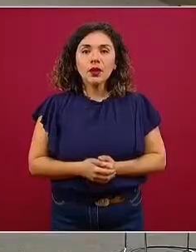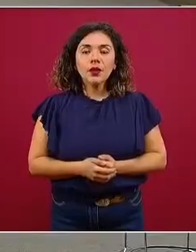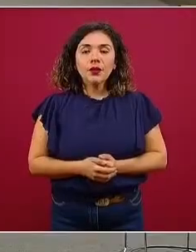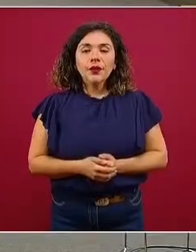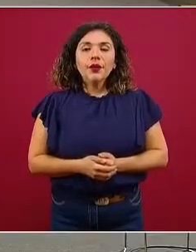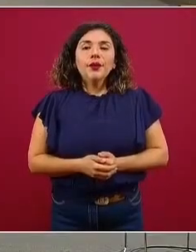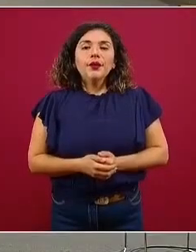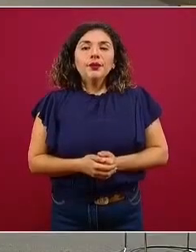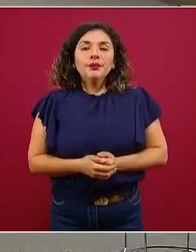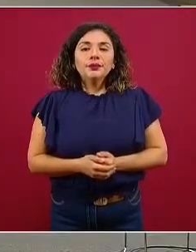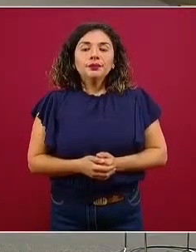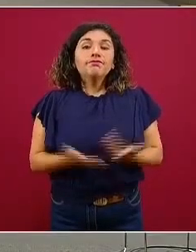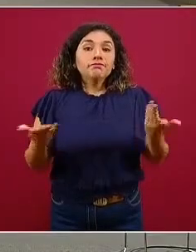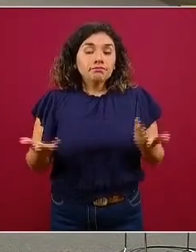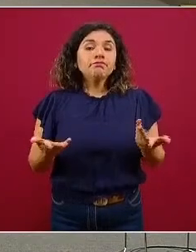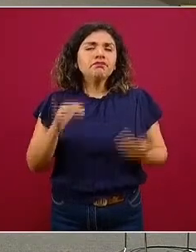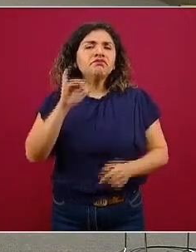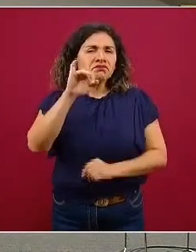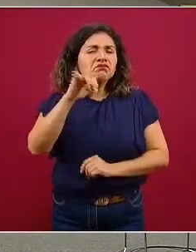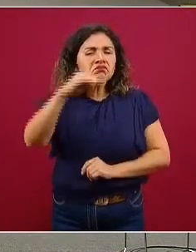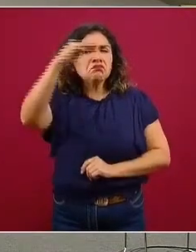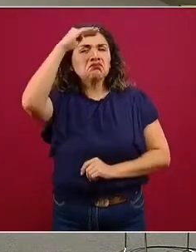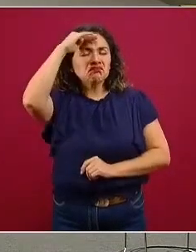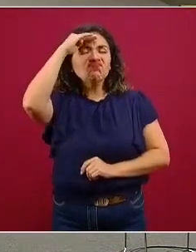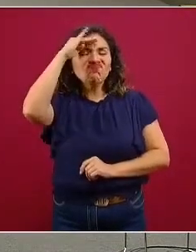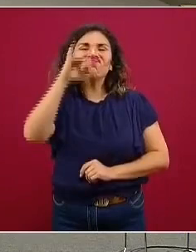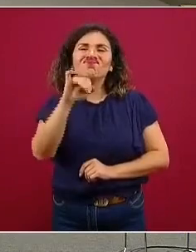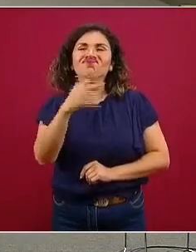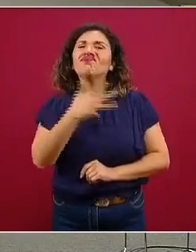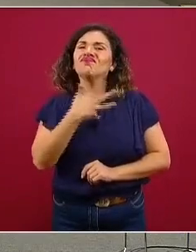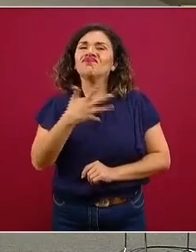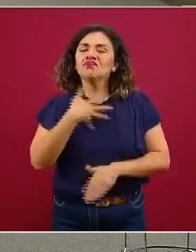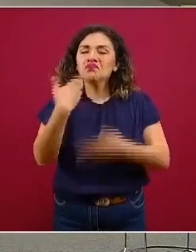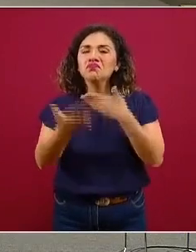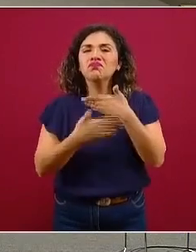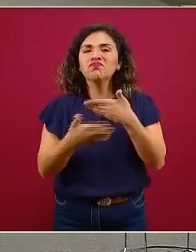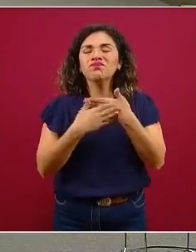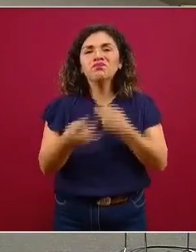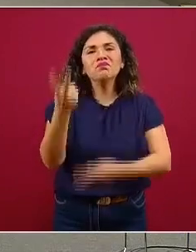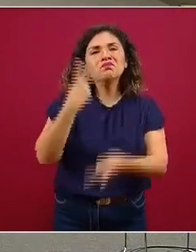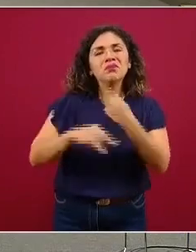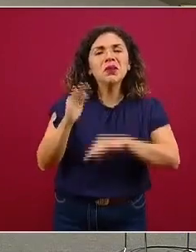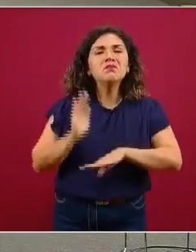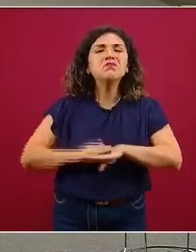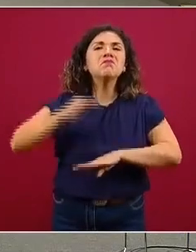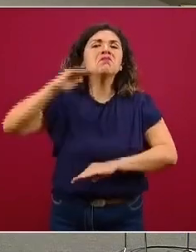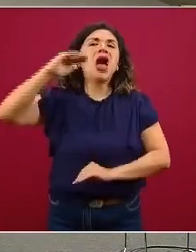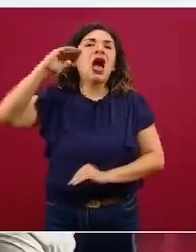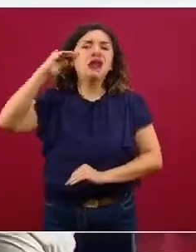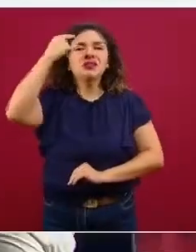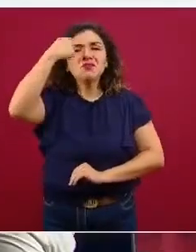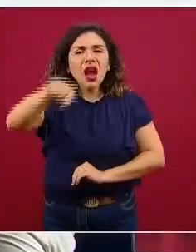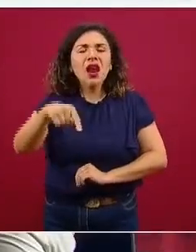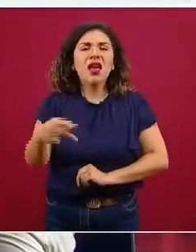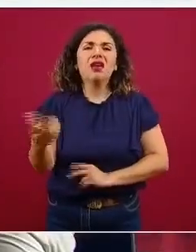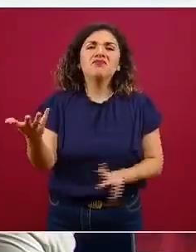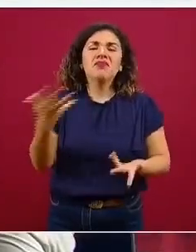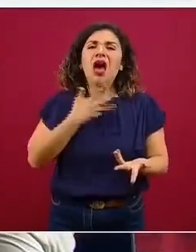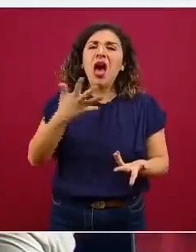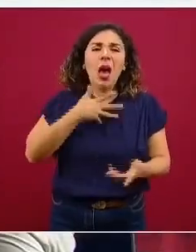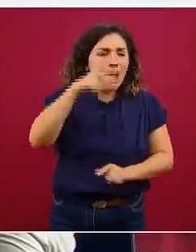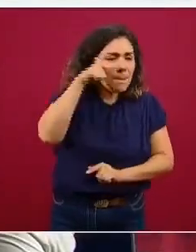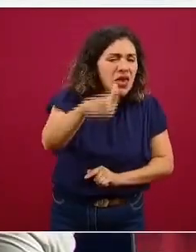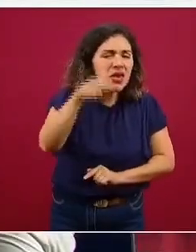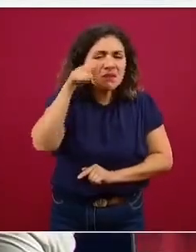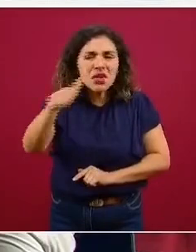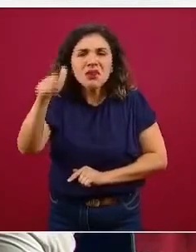Como decíamos, sí se espera de alguna forma algún incremento, alguna elevación en la presentación de